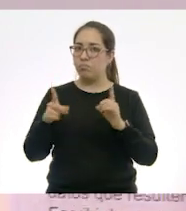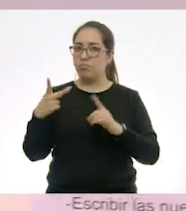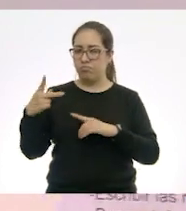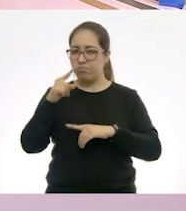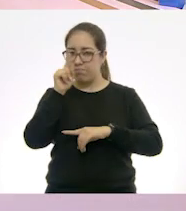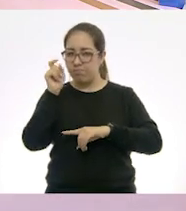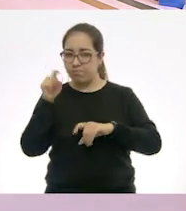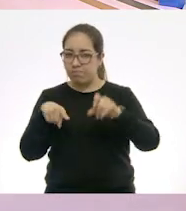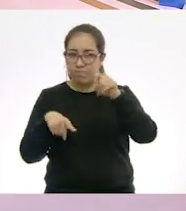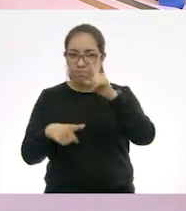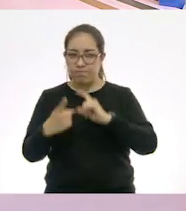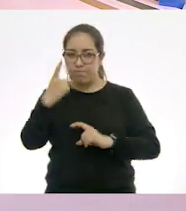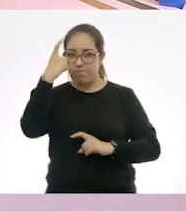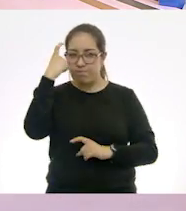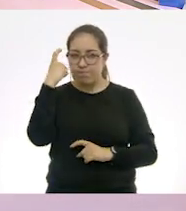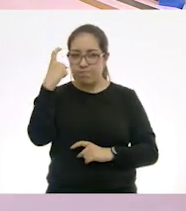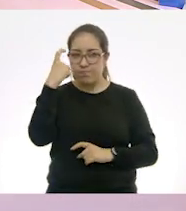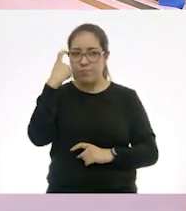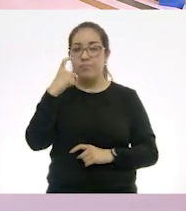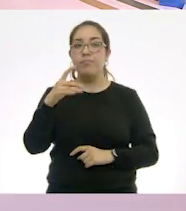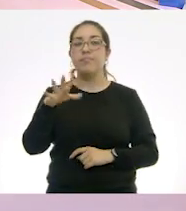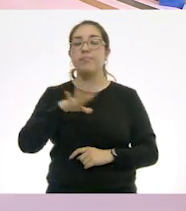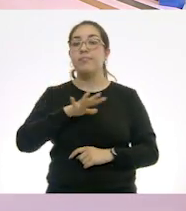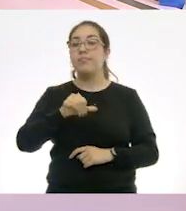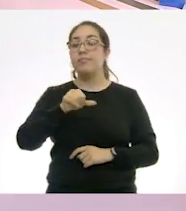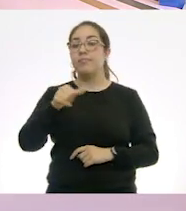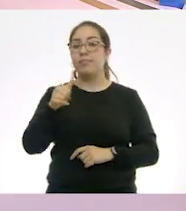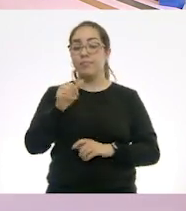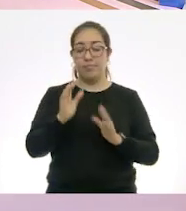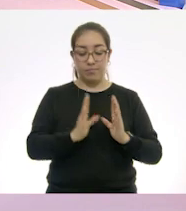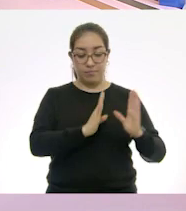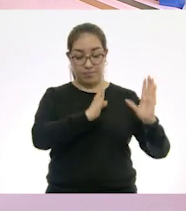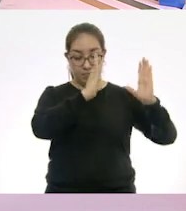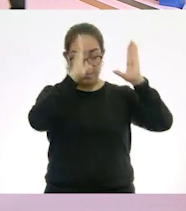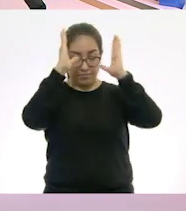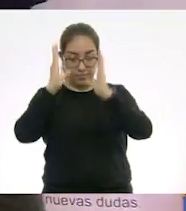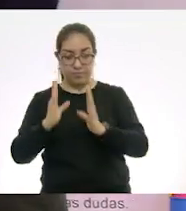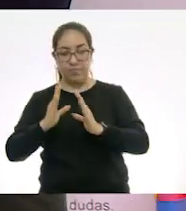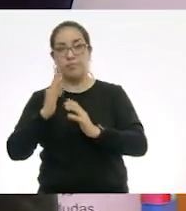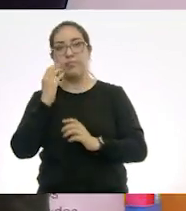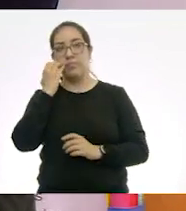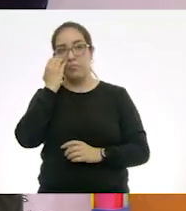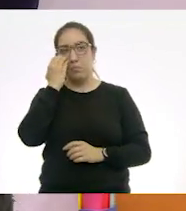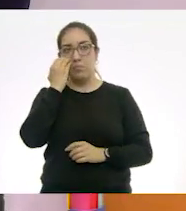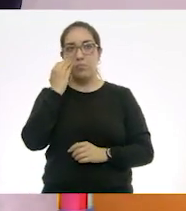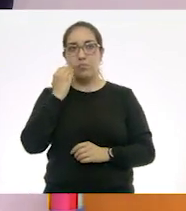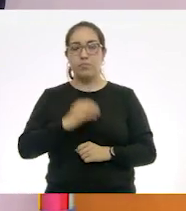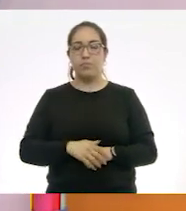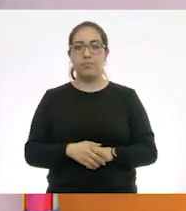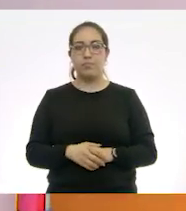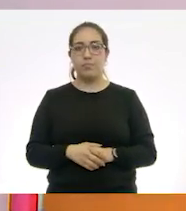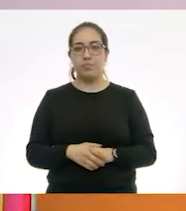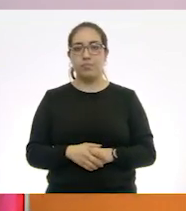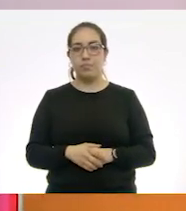otra columna en la que nosotros vamos